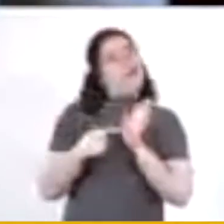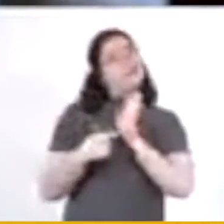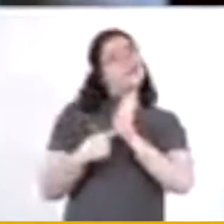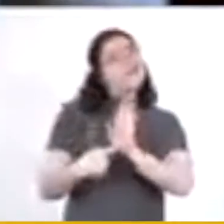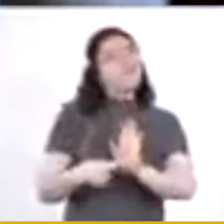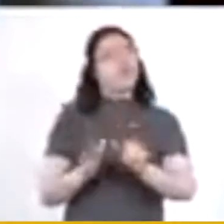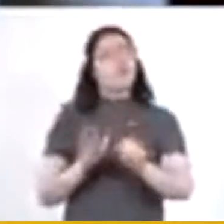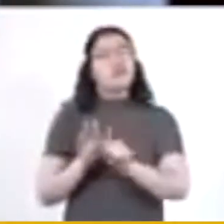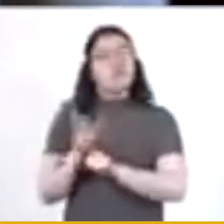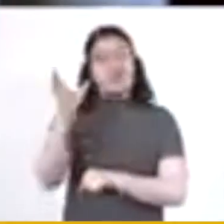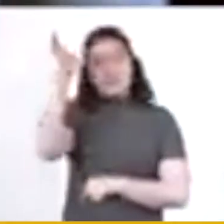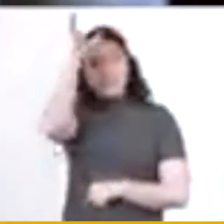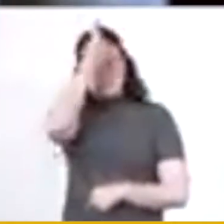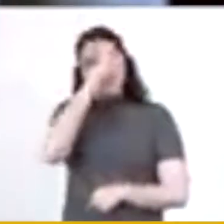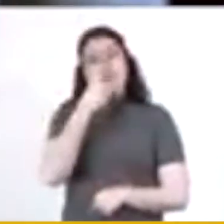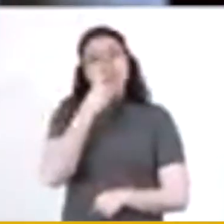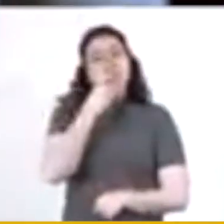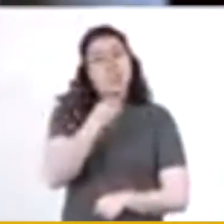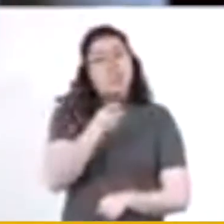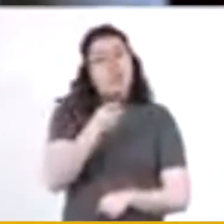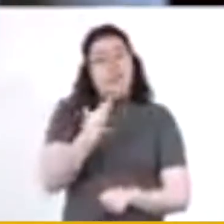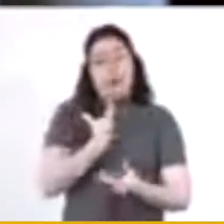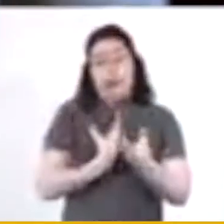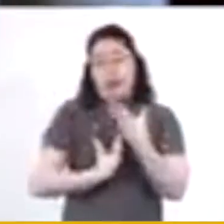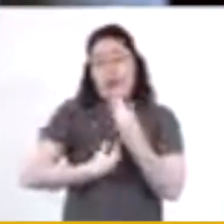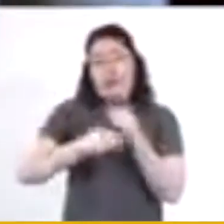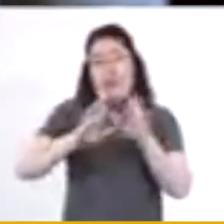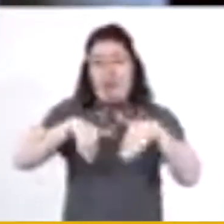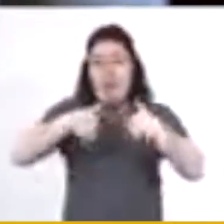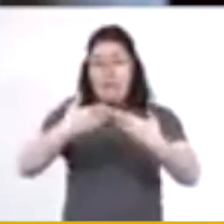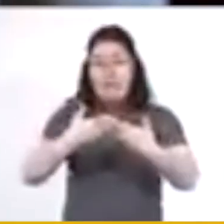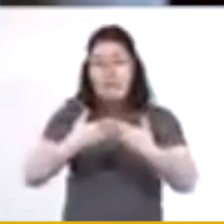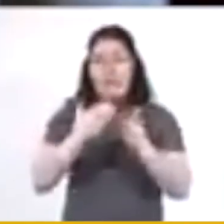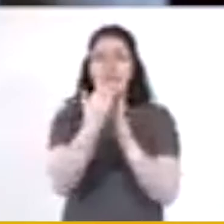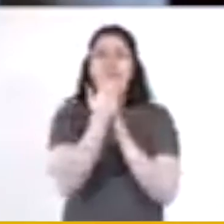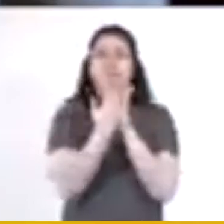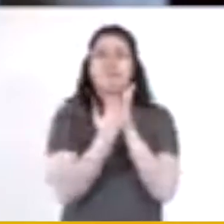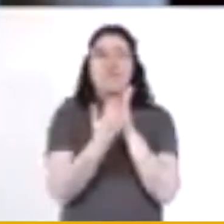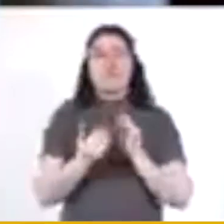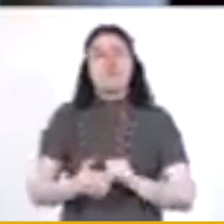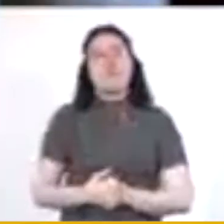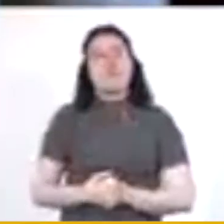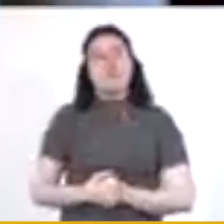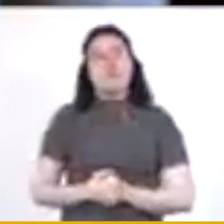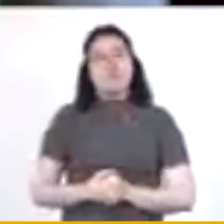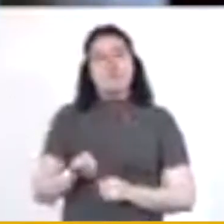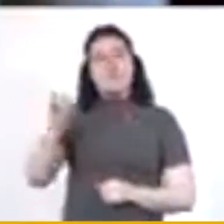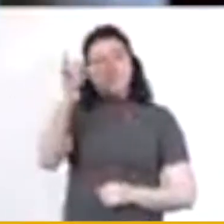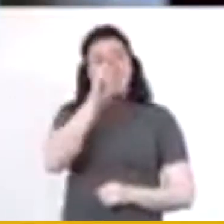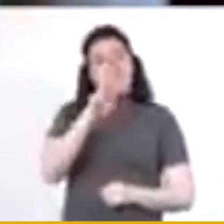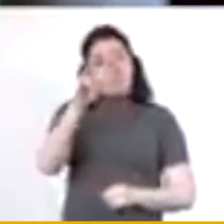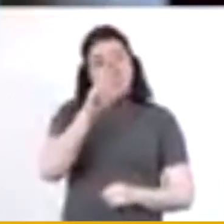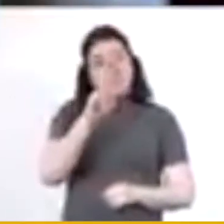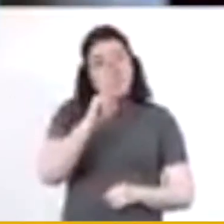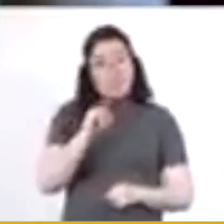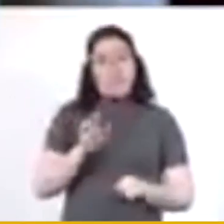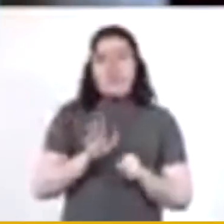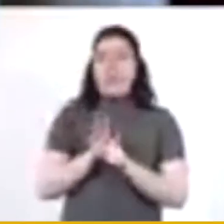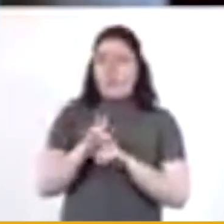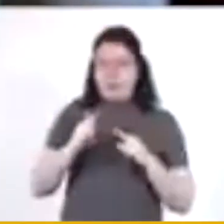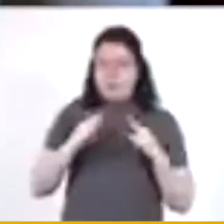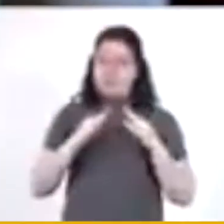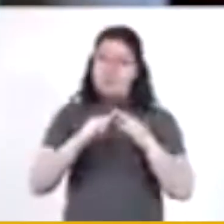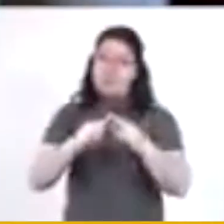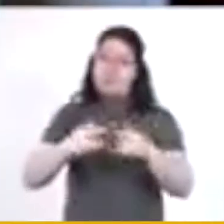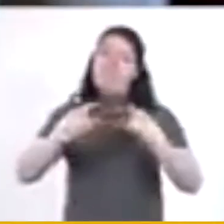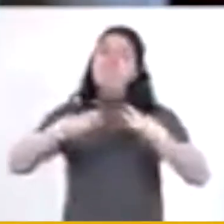científicamente que la posibilidad de contagio es menor al aire libre. El jueves abrirán tianguis